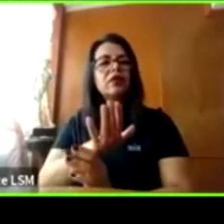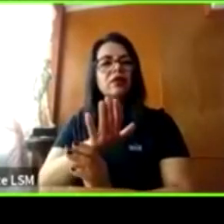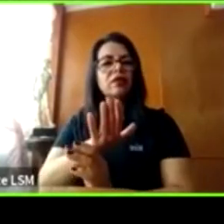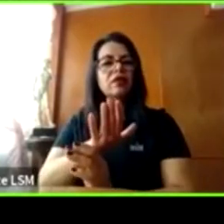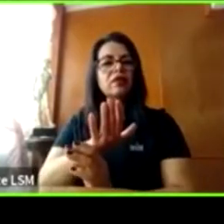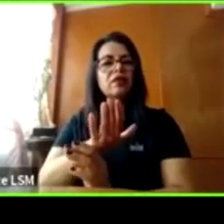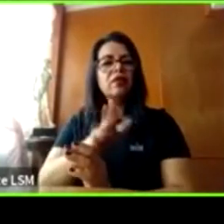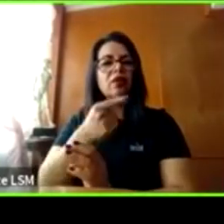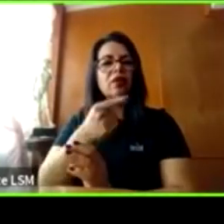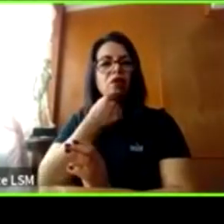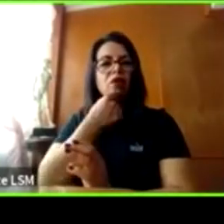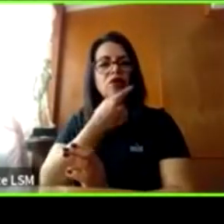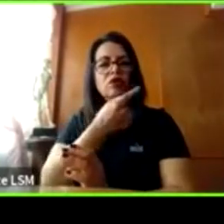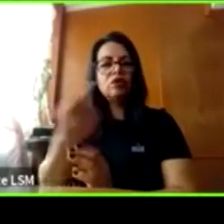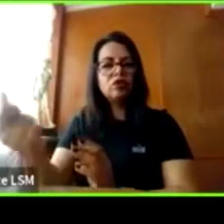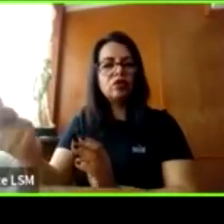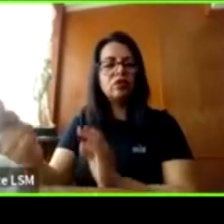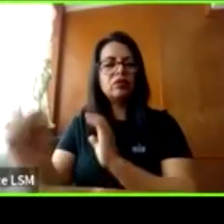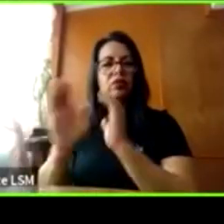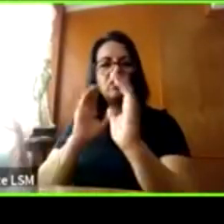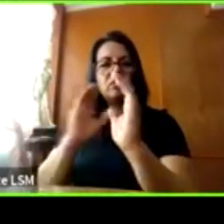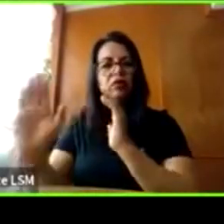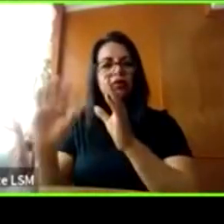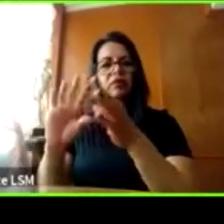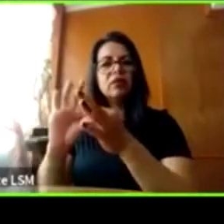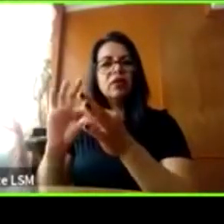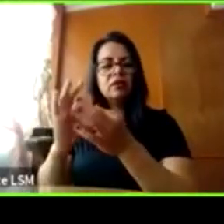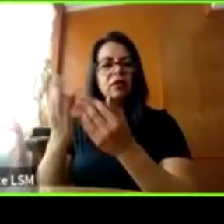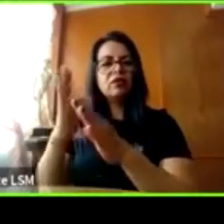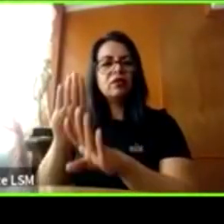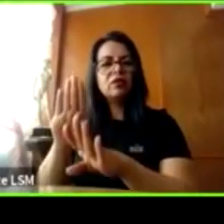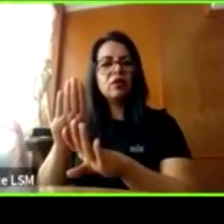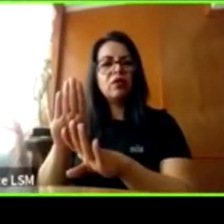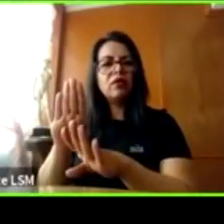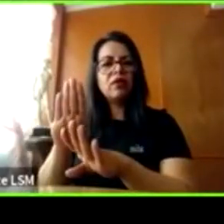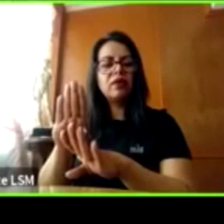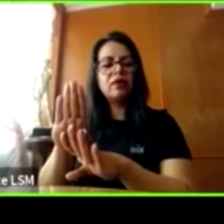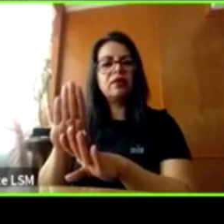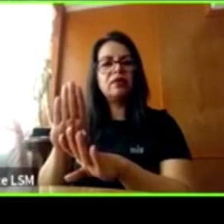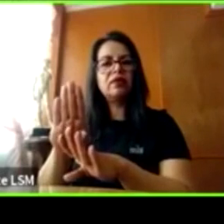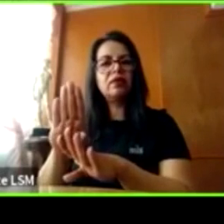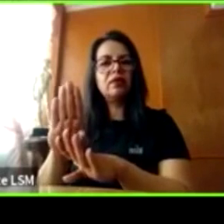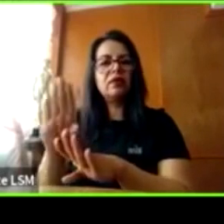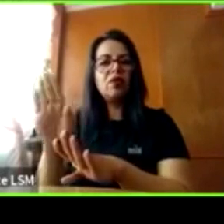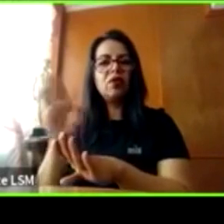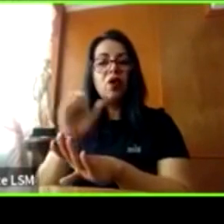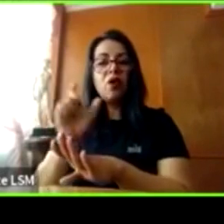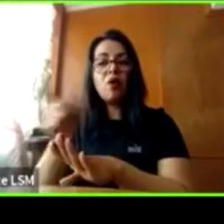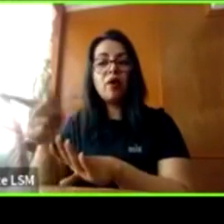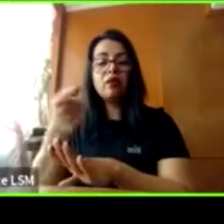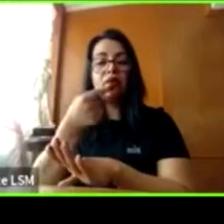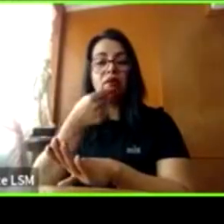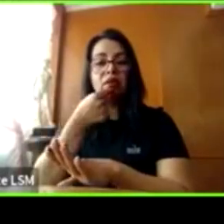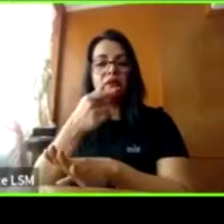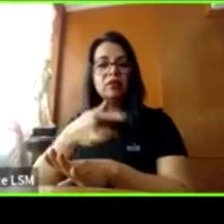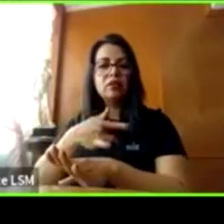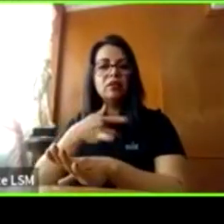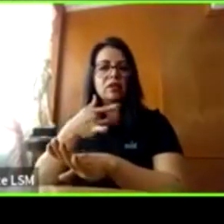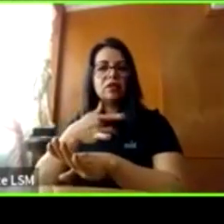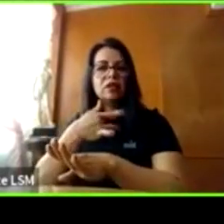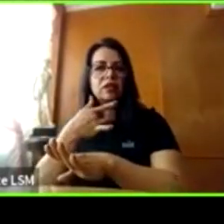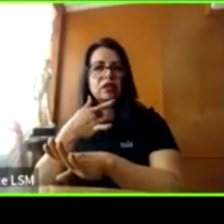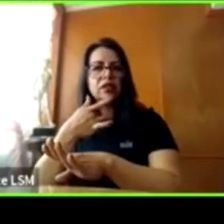con los niños sobre qué hacer si uno está en una situación donde se siente desconfortable, donde algo está